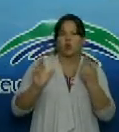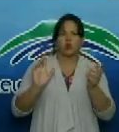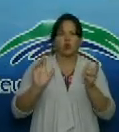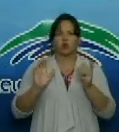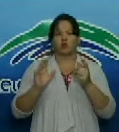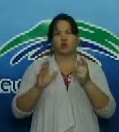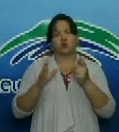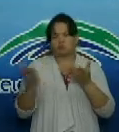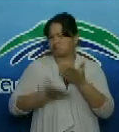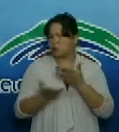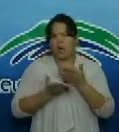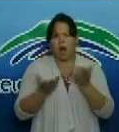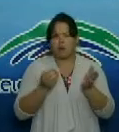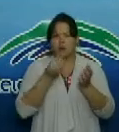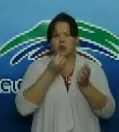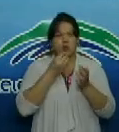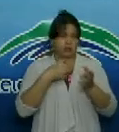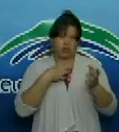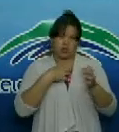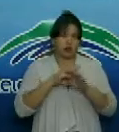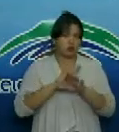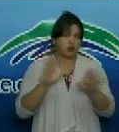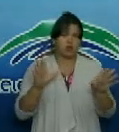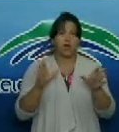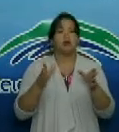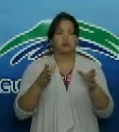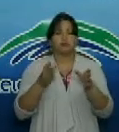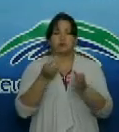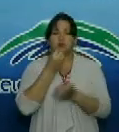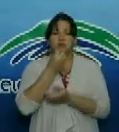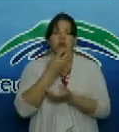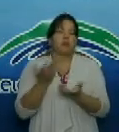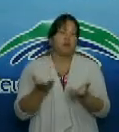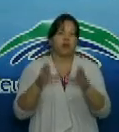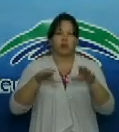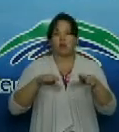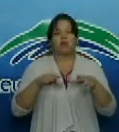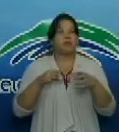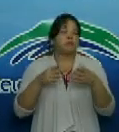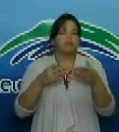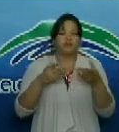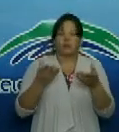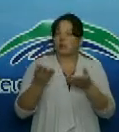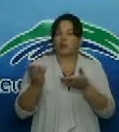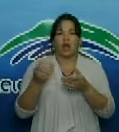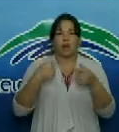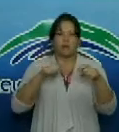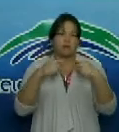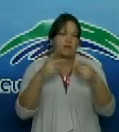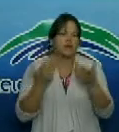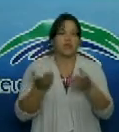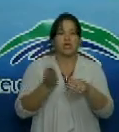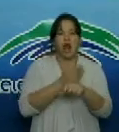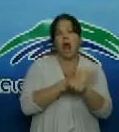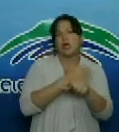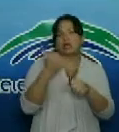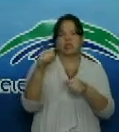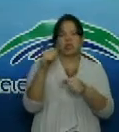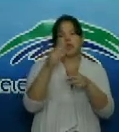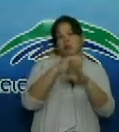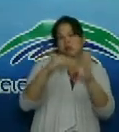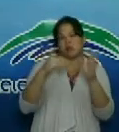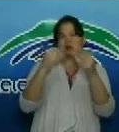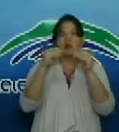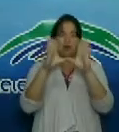elaboraciones rápidas que nosotros tenemos que damos la posibilidad de empezar y esa le empezamos a vender a partir de las 10 y media de la mañana durante